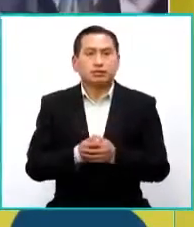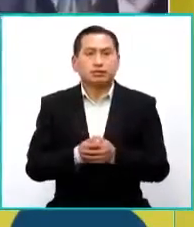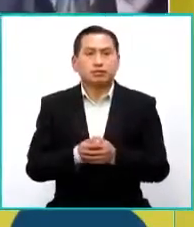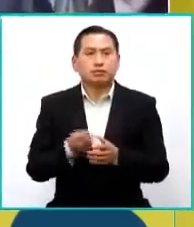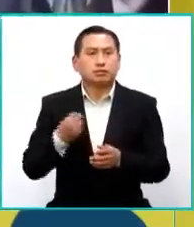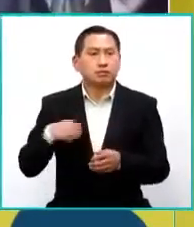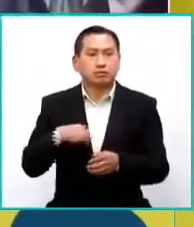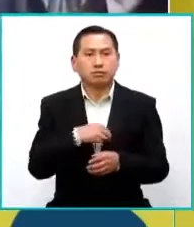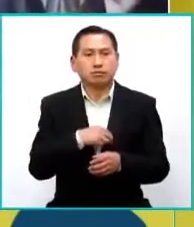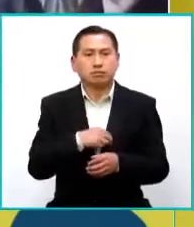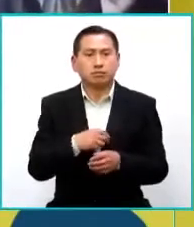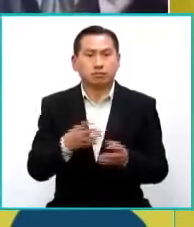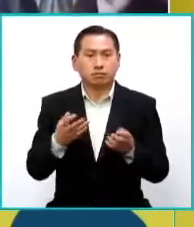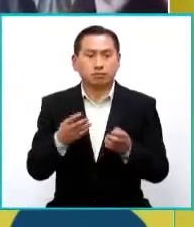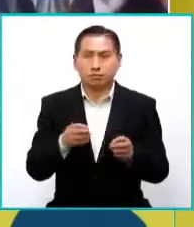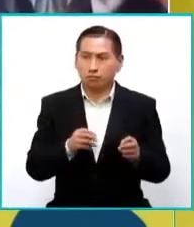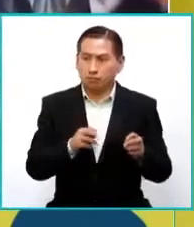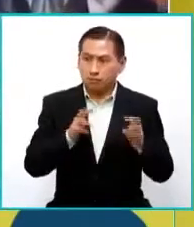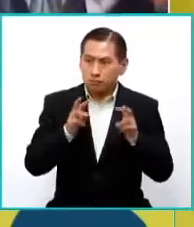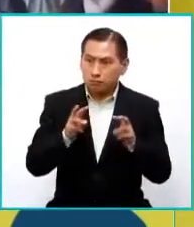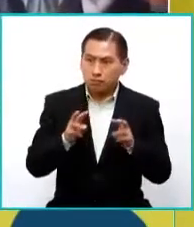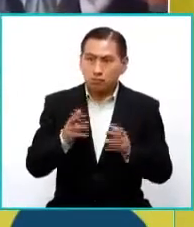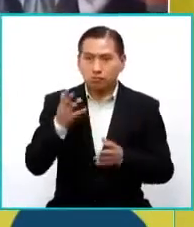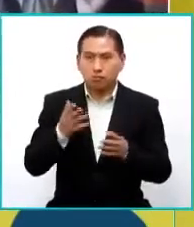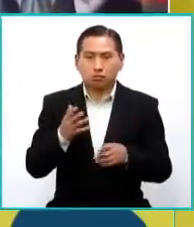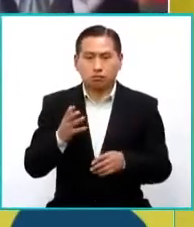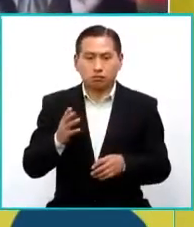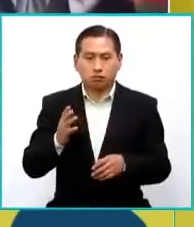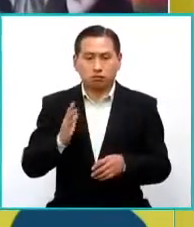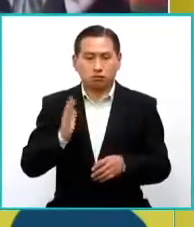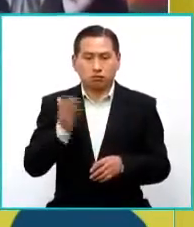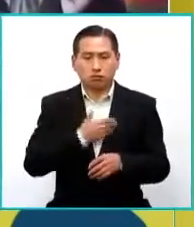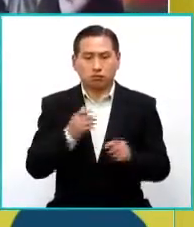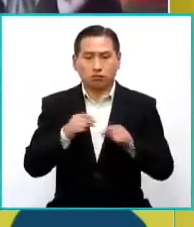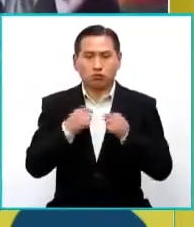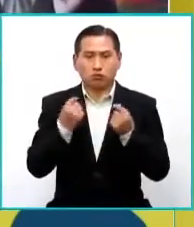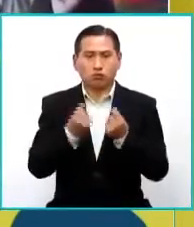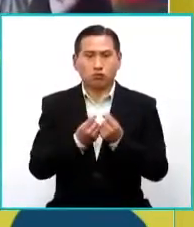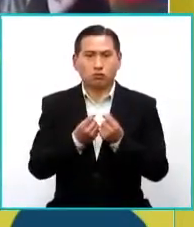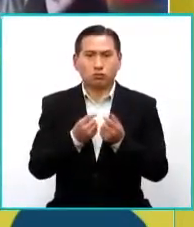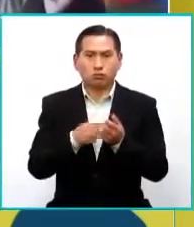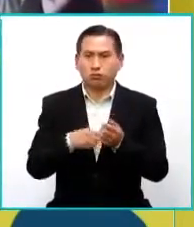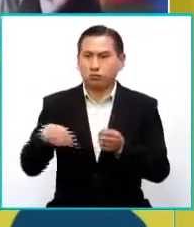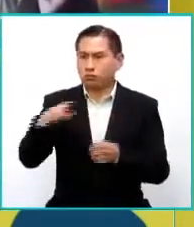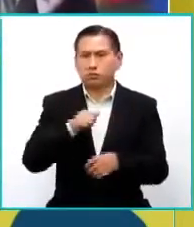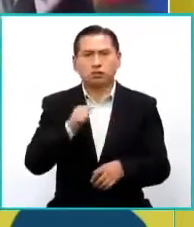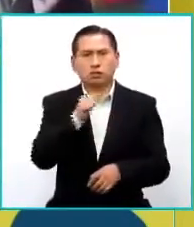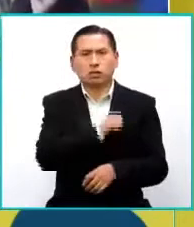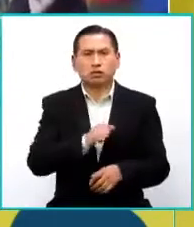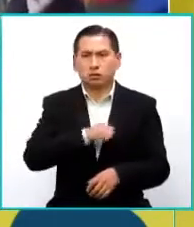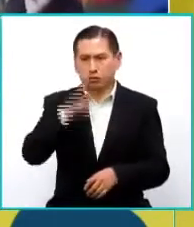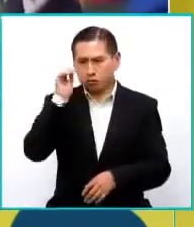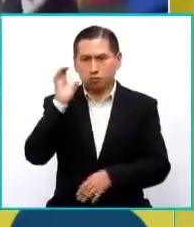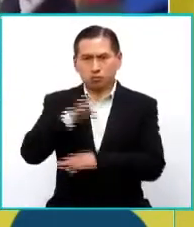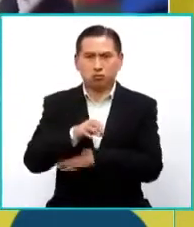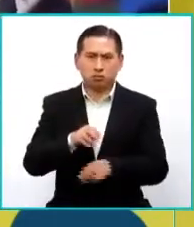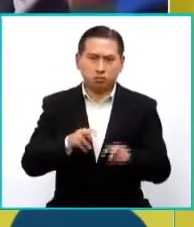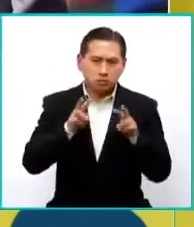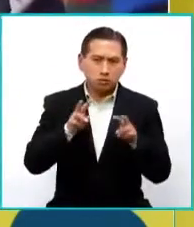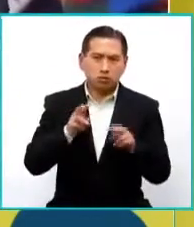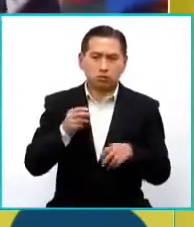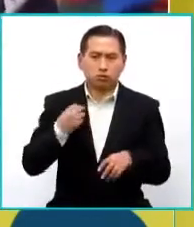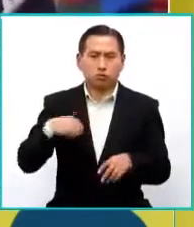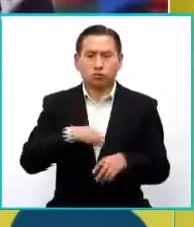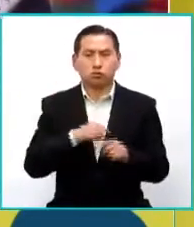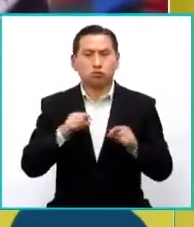entonces nosotros hemos querido ver si en nuestro propio elenco están habiendo todavía actitudes machistas. Somos